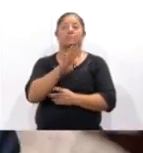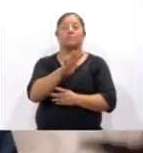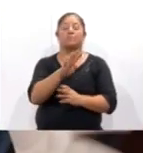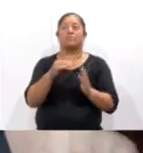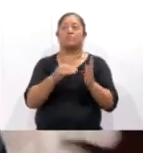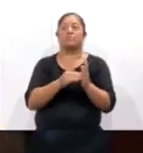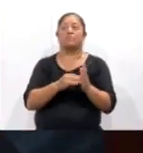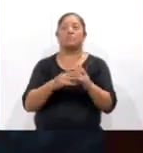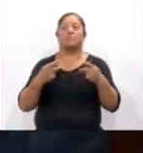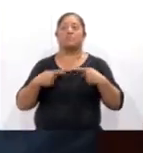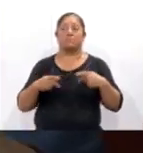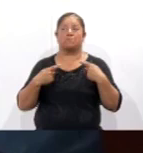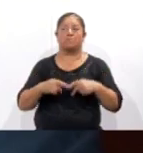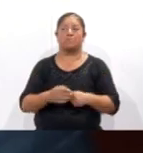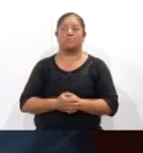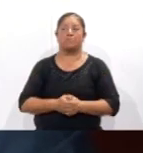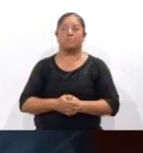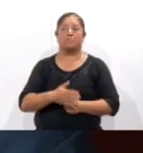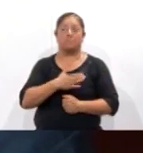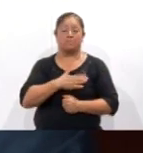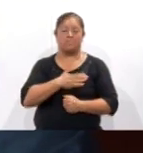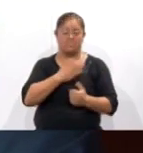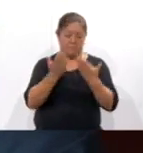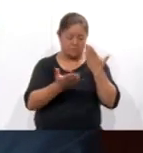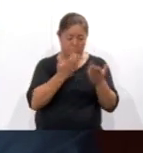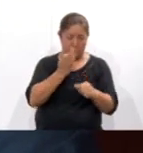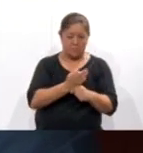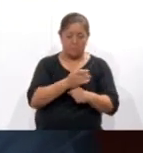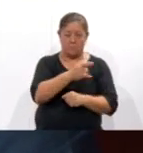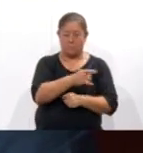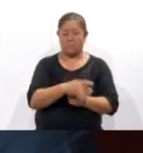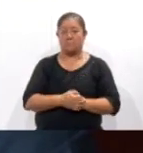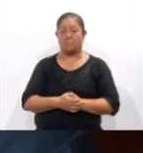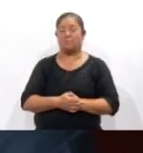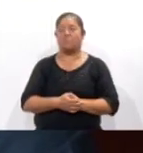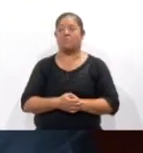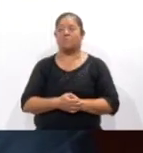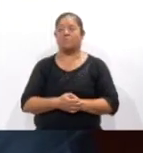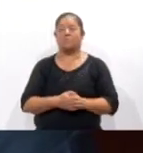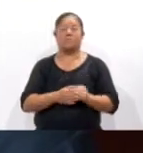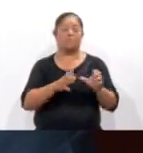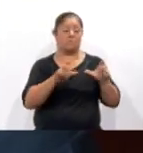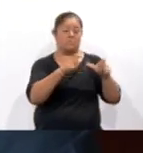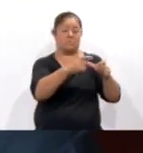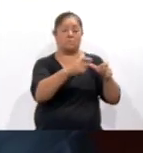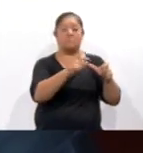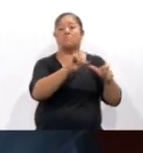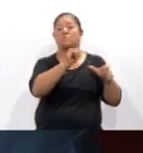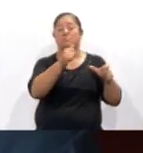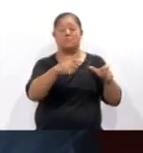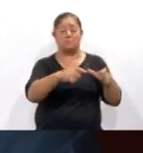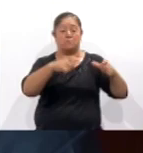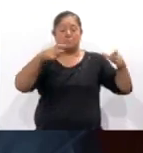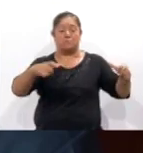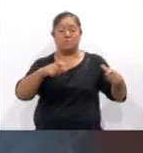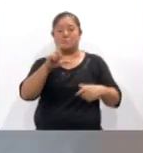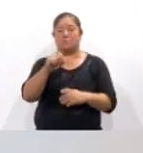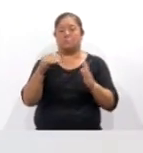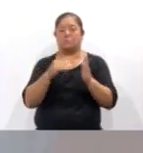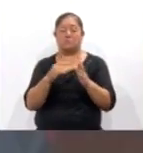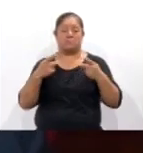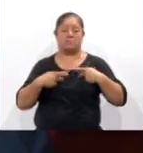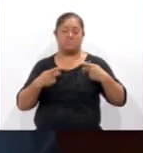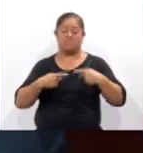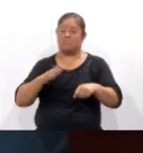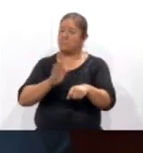mil personas con nuestros estudiantes, pero de manera indirecta otras 20 mil personas más.